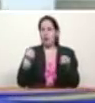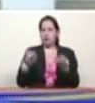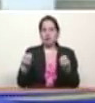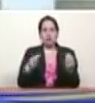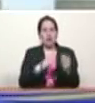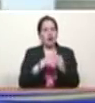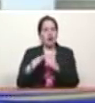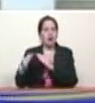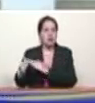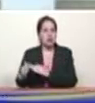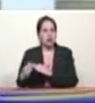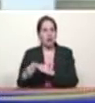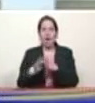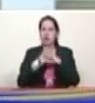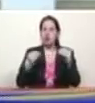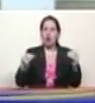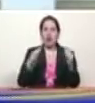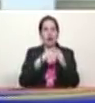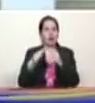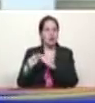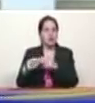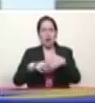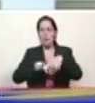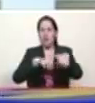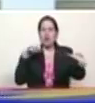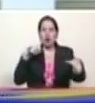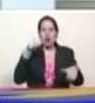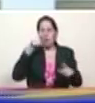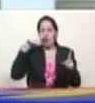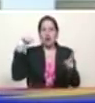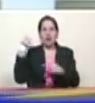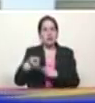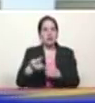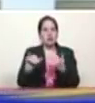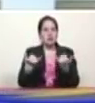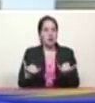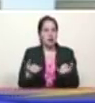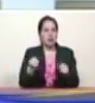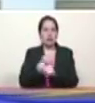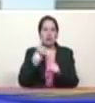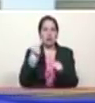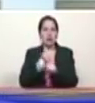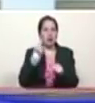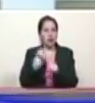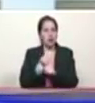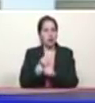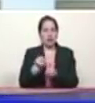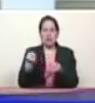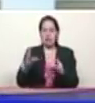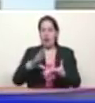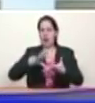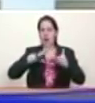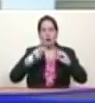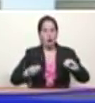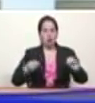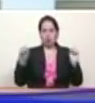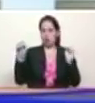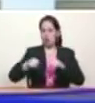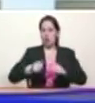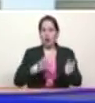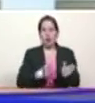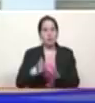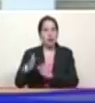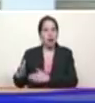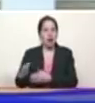a miles de hogares nuestra mayor venganza es producir trabajar consolidar el CLAP consolidar el plan alimentario nacional